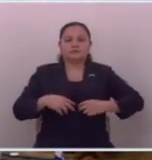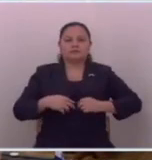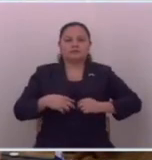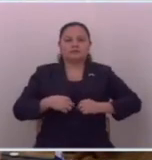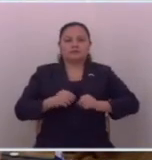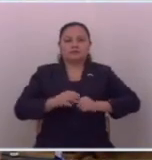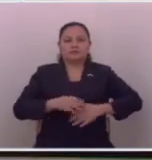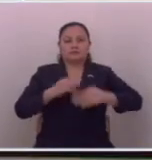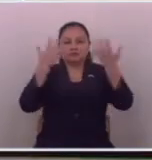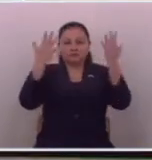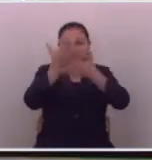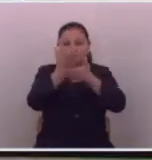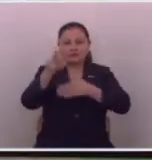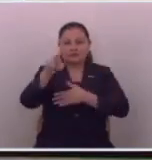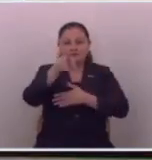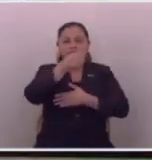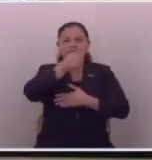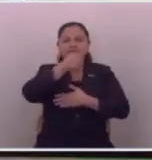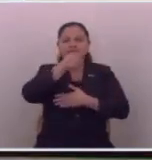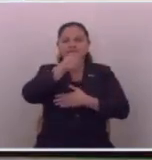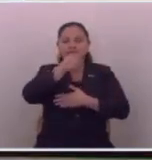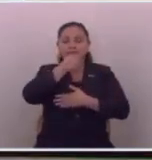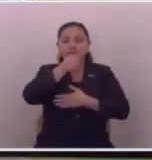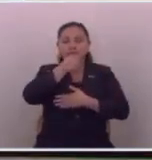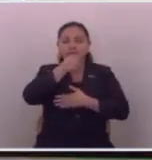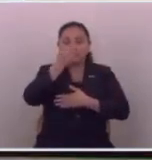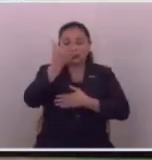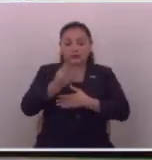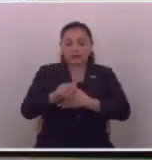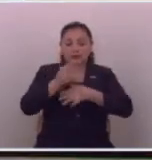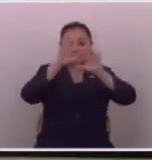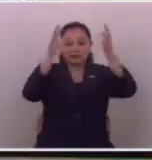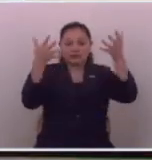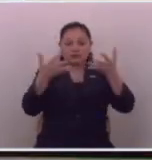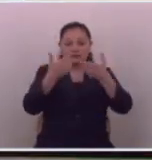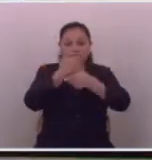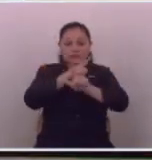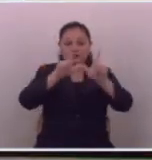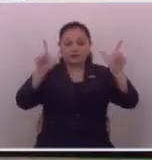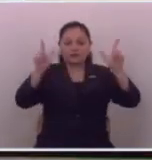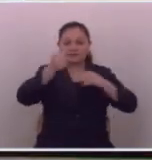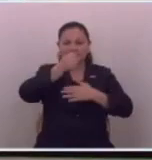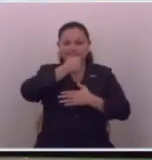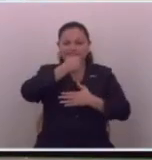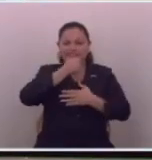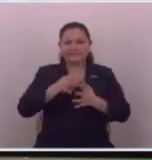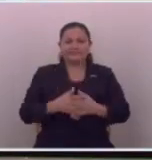Felicidades, amigos periodistas, en el Día Mundial de la Libertad de Prensa.